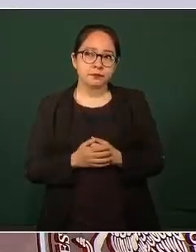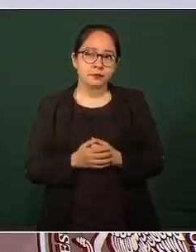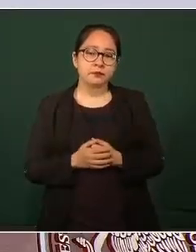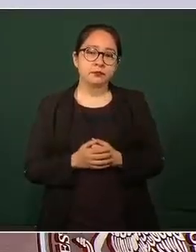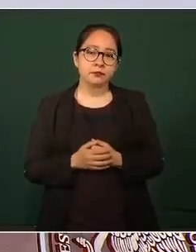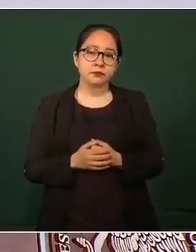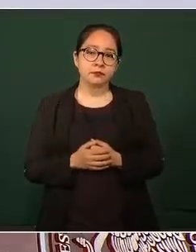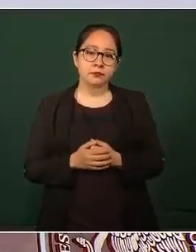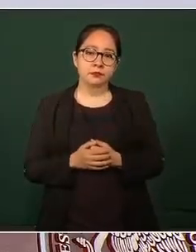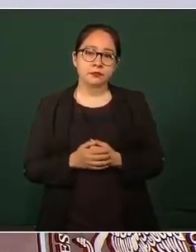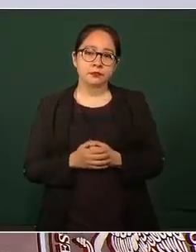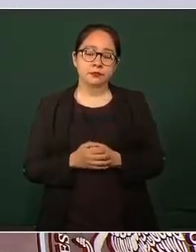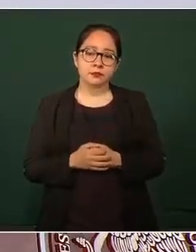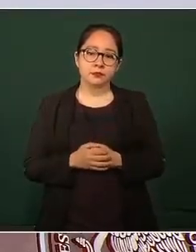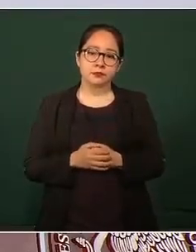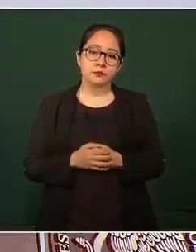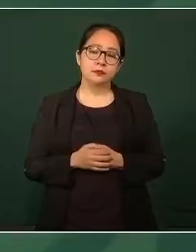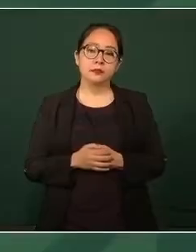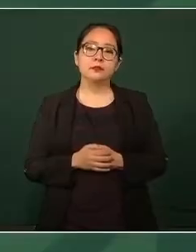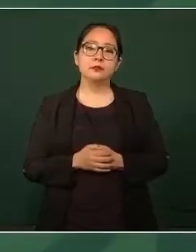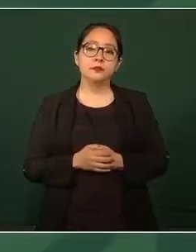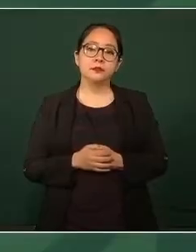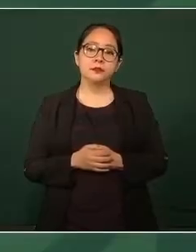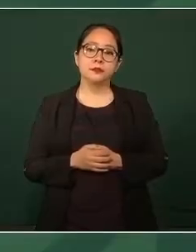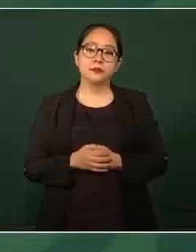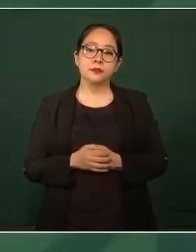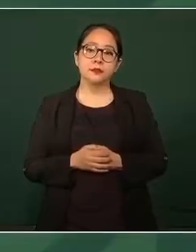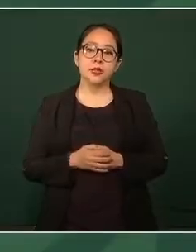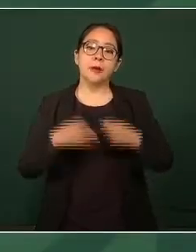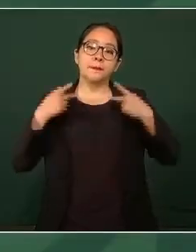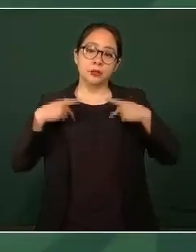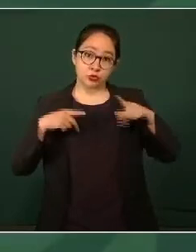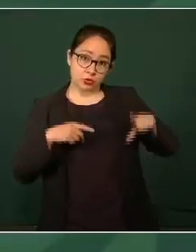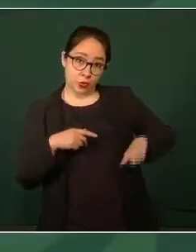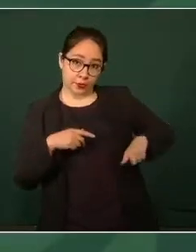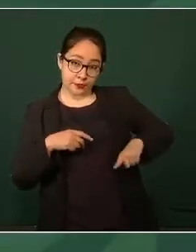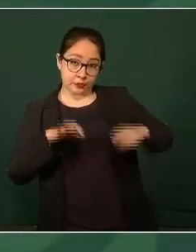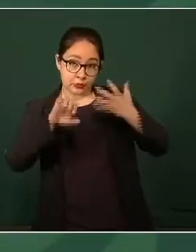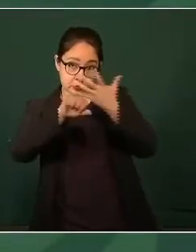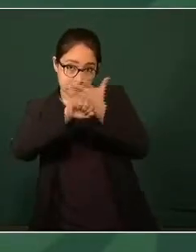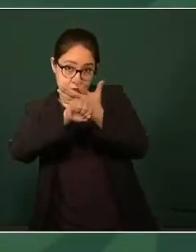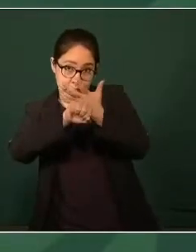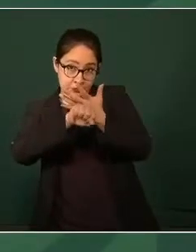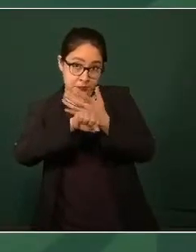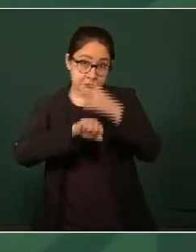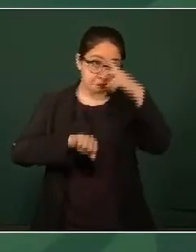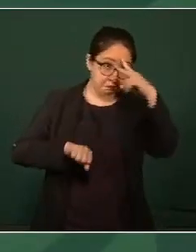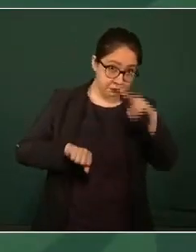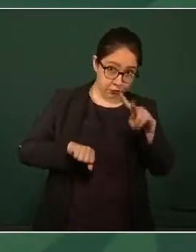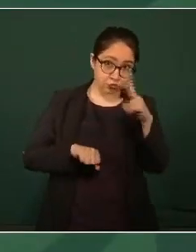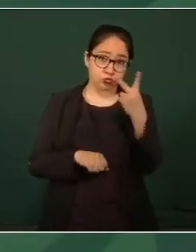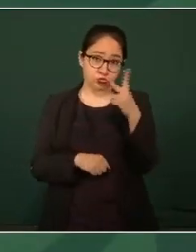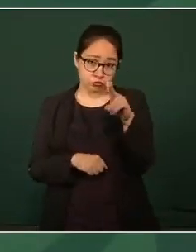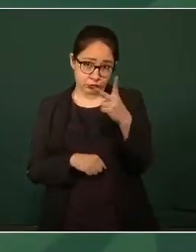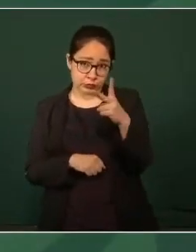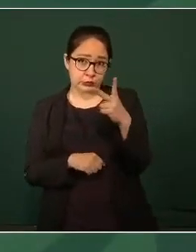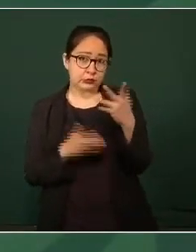tanto funcionarios de Estados Unidos como de México iban a